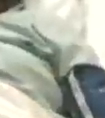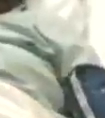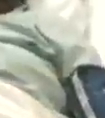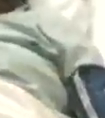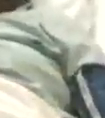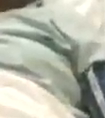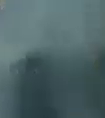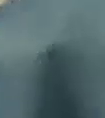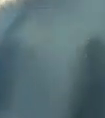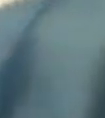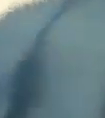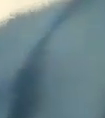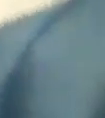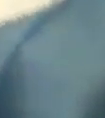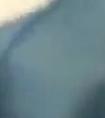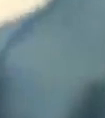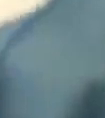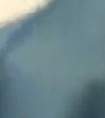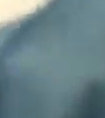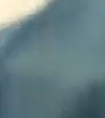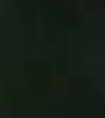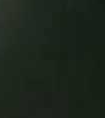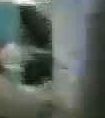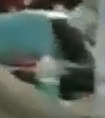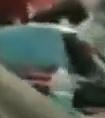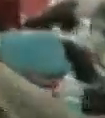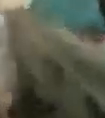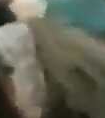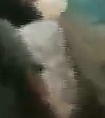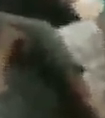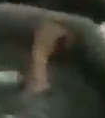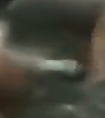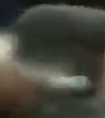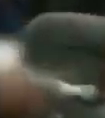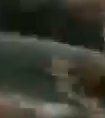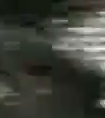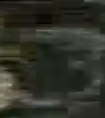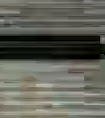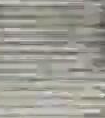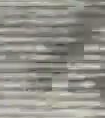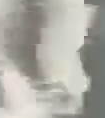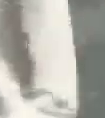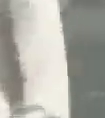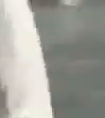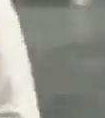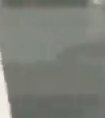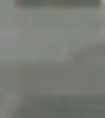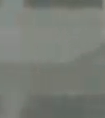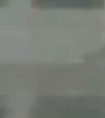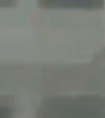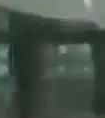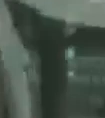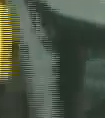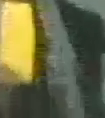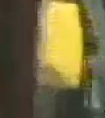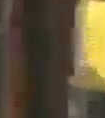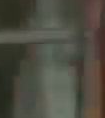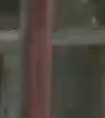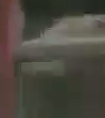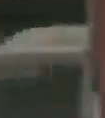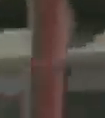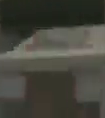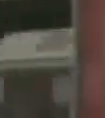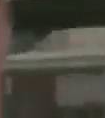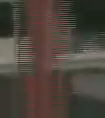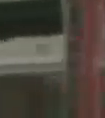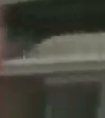guardia ante esta variante porque es la causante de las oleadas de contagio en todo el mundo sobre todo en países